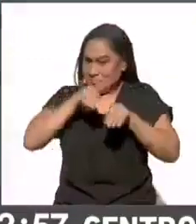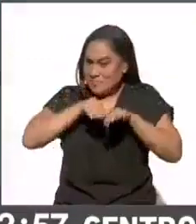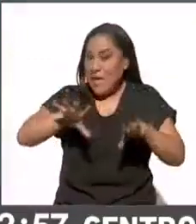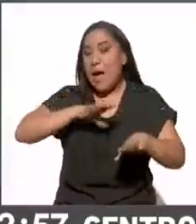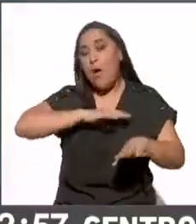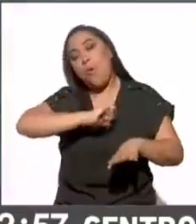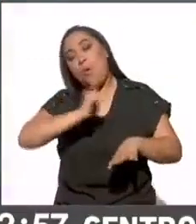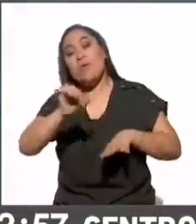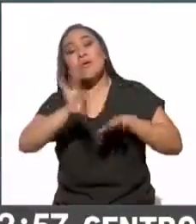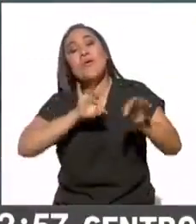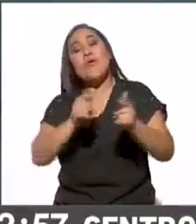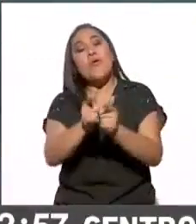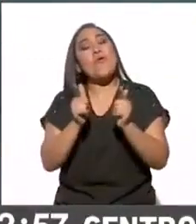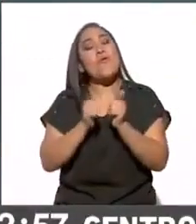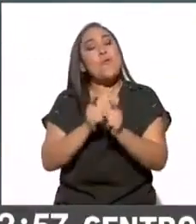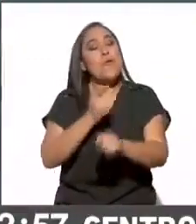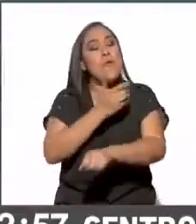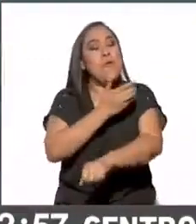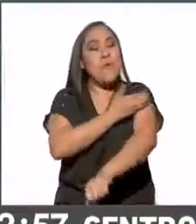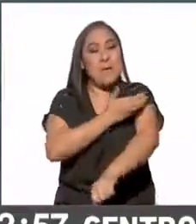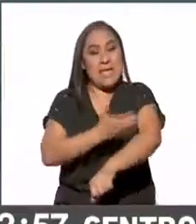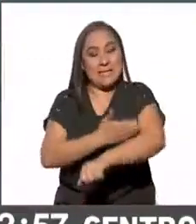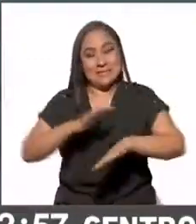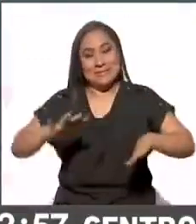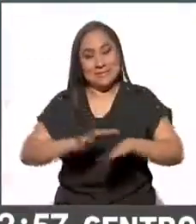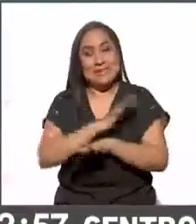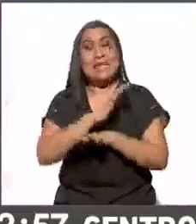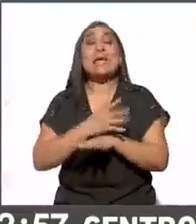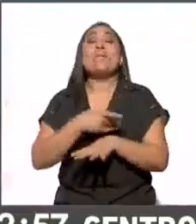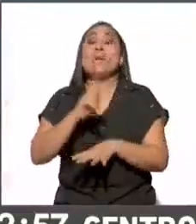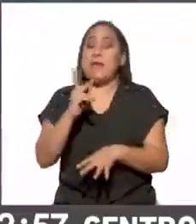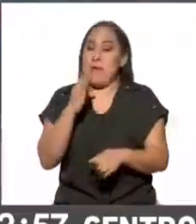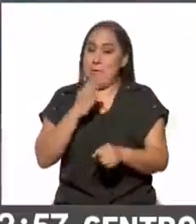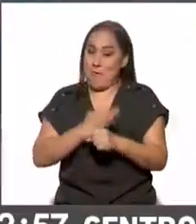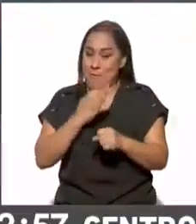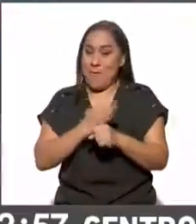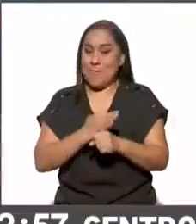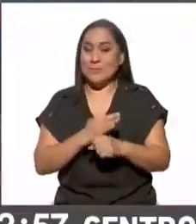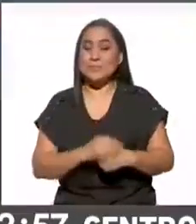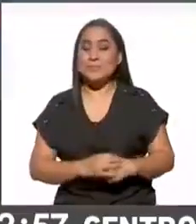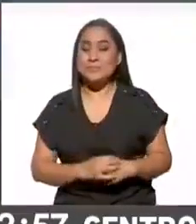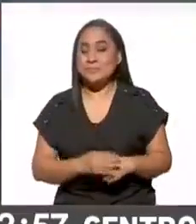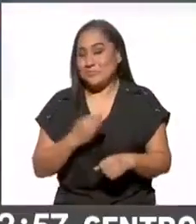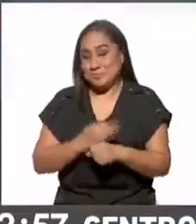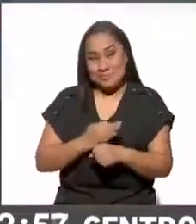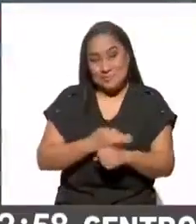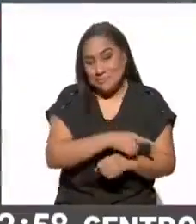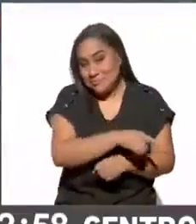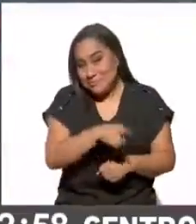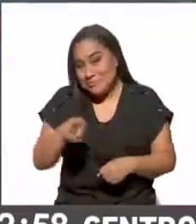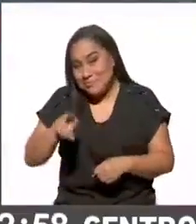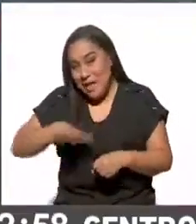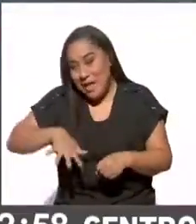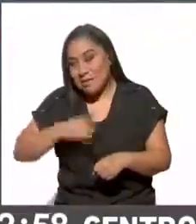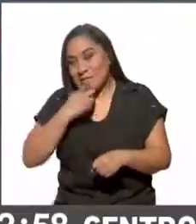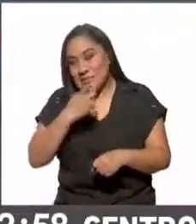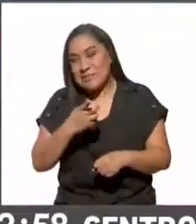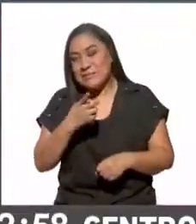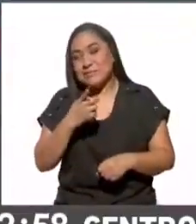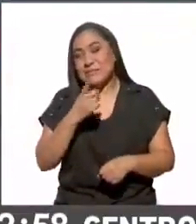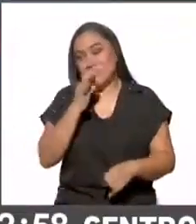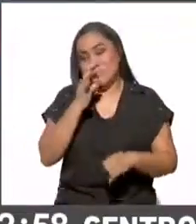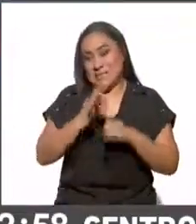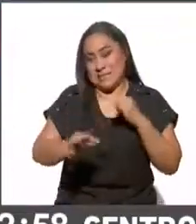otro grupo de compañeros, pero pues quería recuperar un poco de las palabras de ustedes de lo que es este mensaje